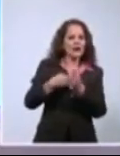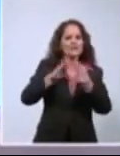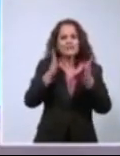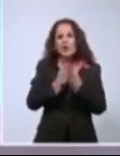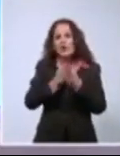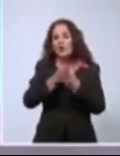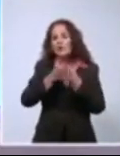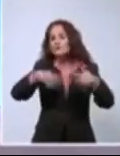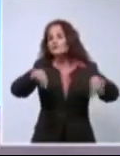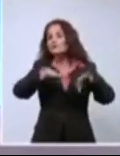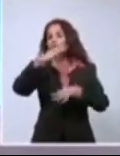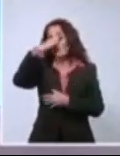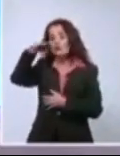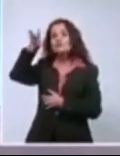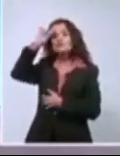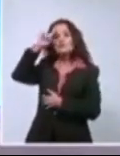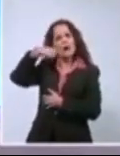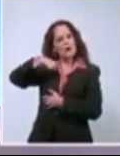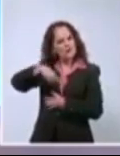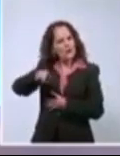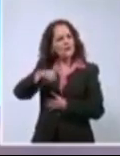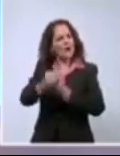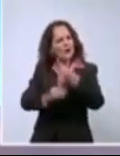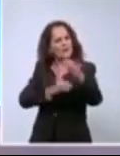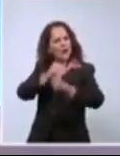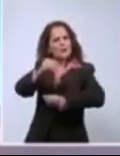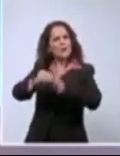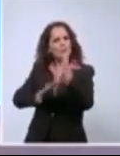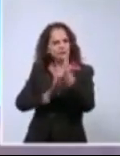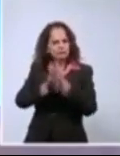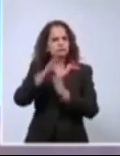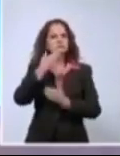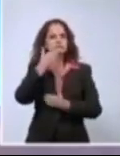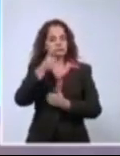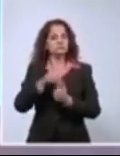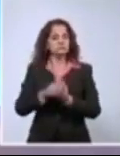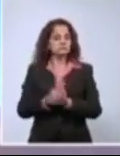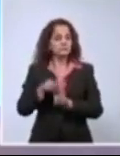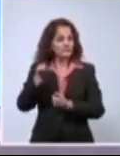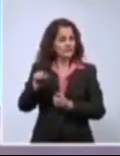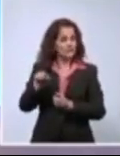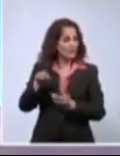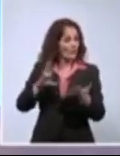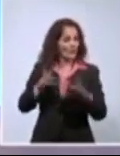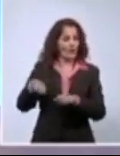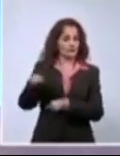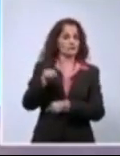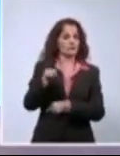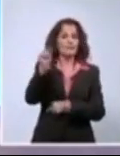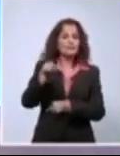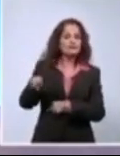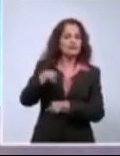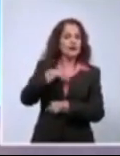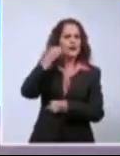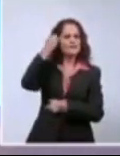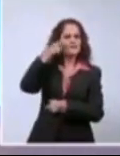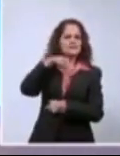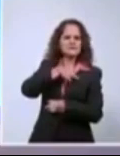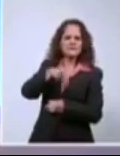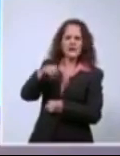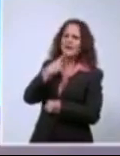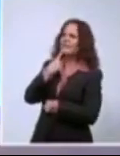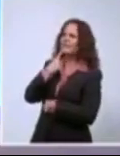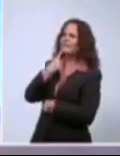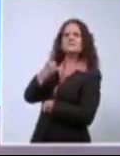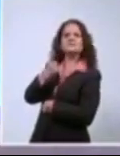rumbo de cambios y de transformaciones que se lleva adelante. Este tema es muy serio. Algunos consideran que se acusa o que